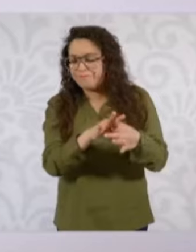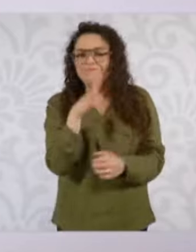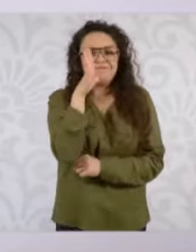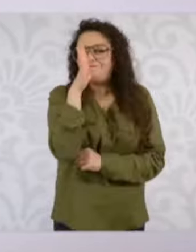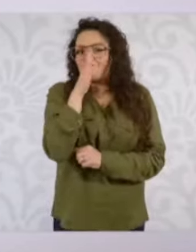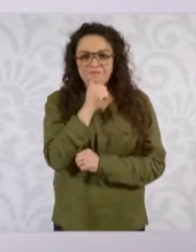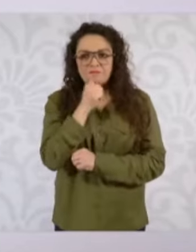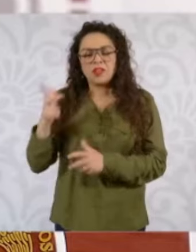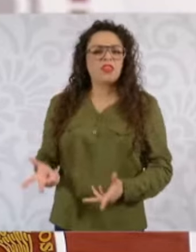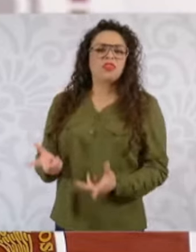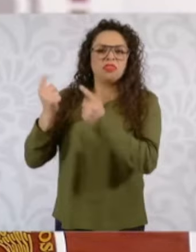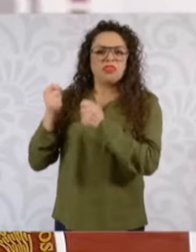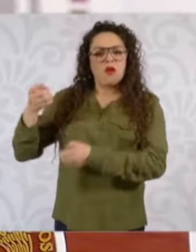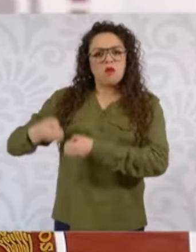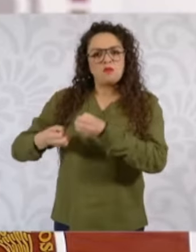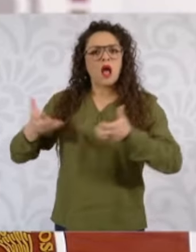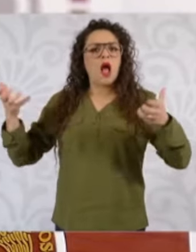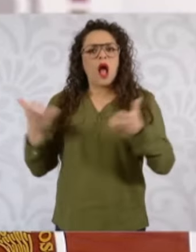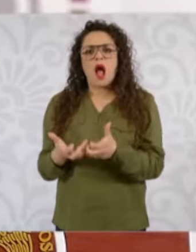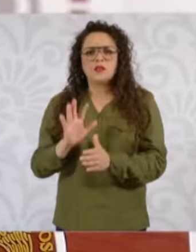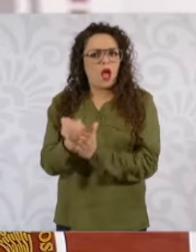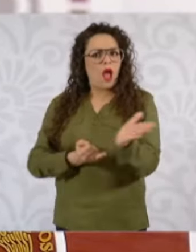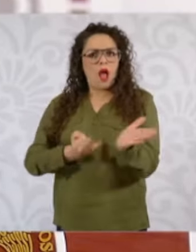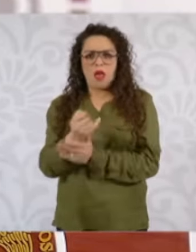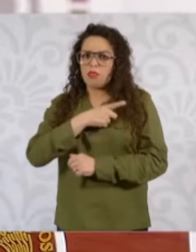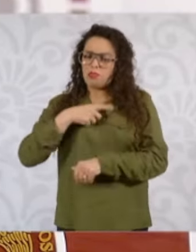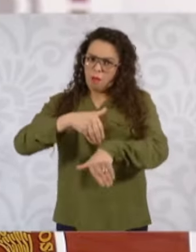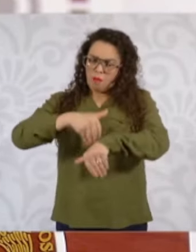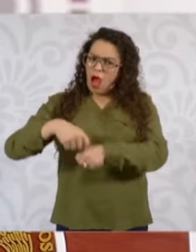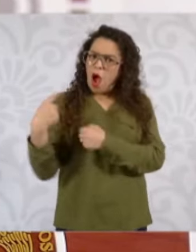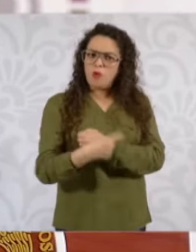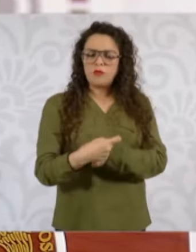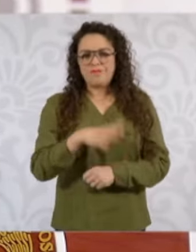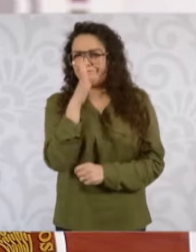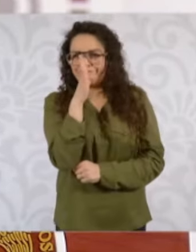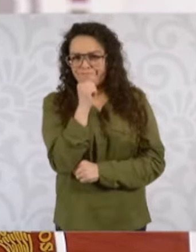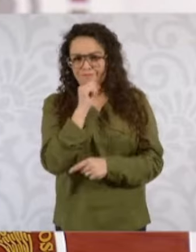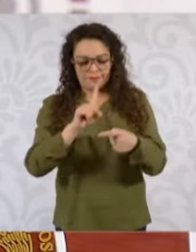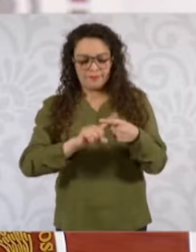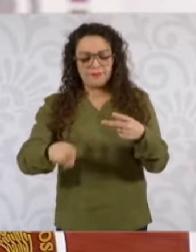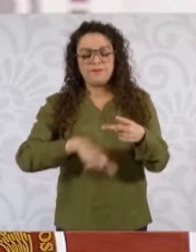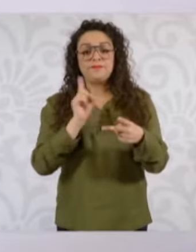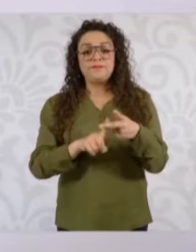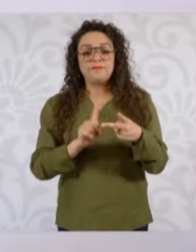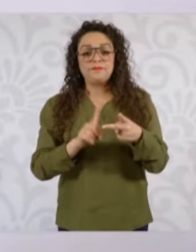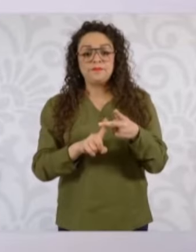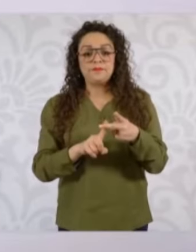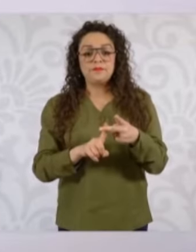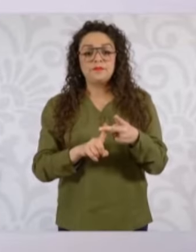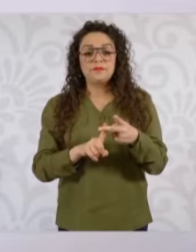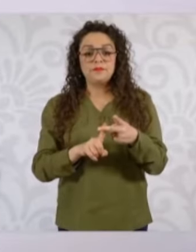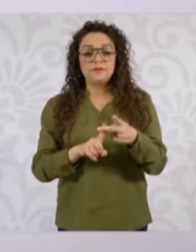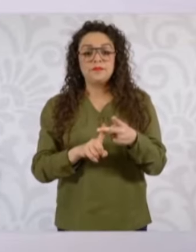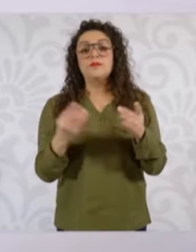inaplicado de manera automática. En segundo lugar, porque tampoco procede la suspensión en contra de un proceso